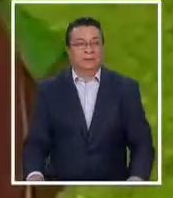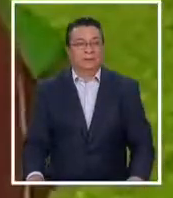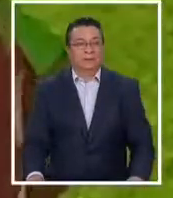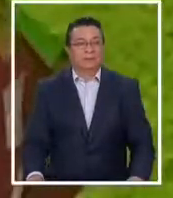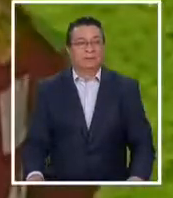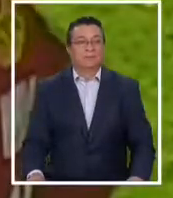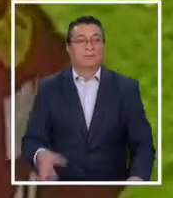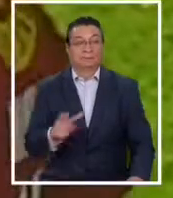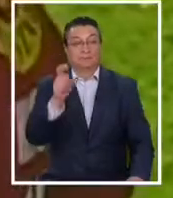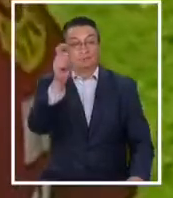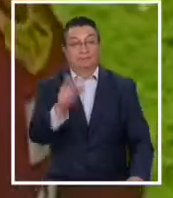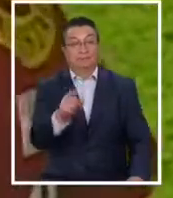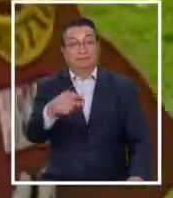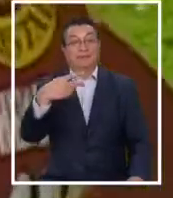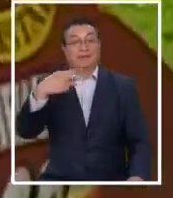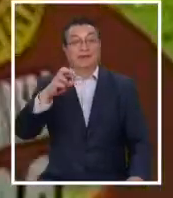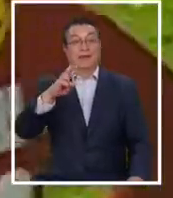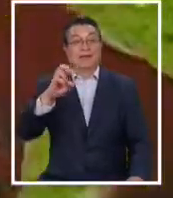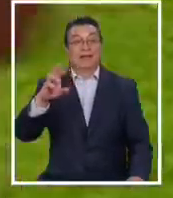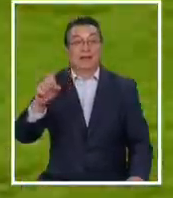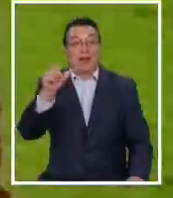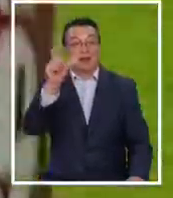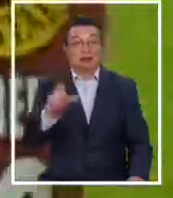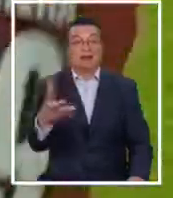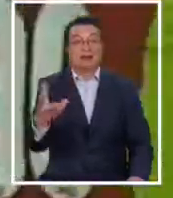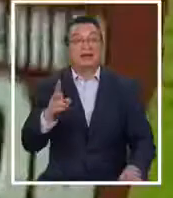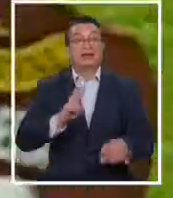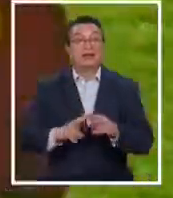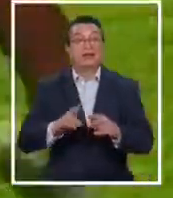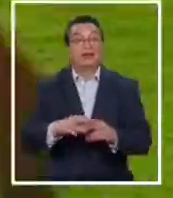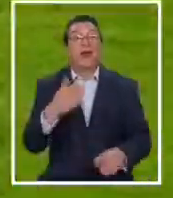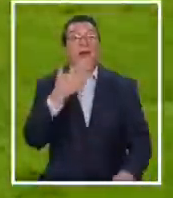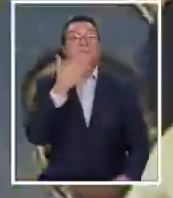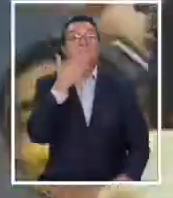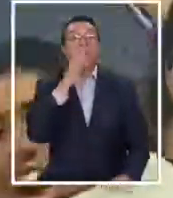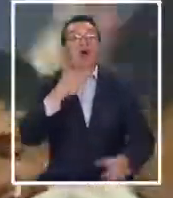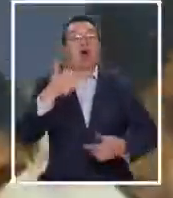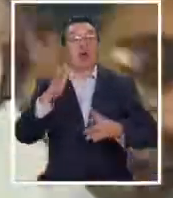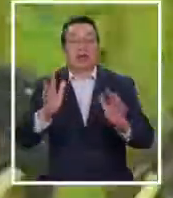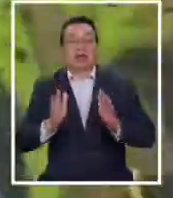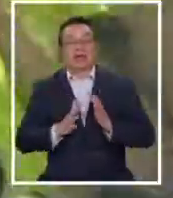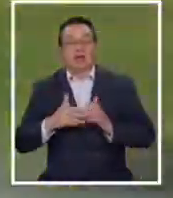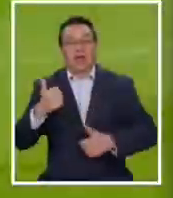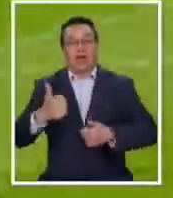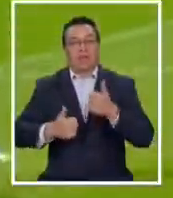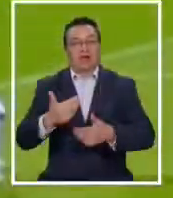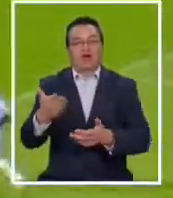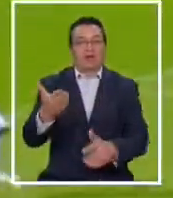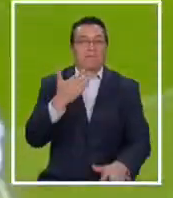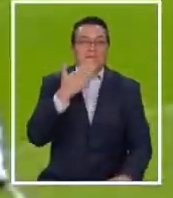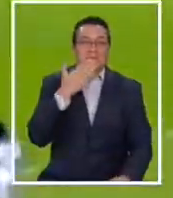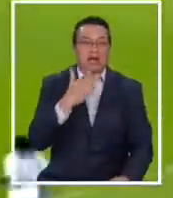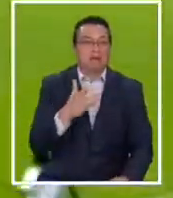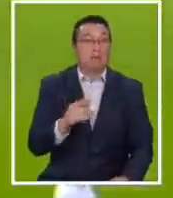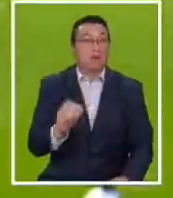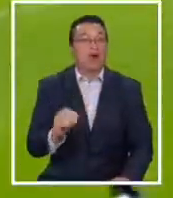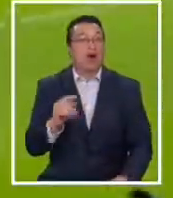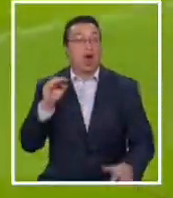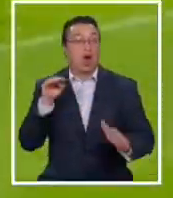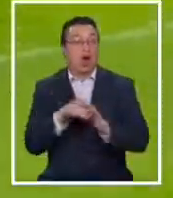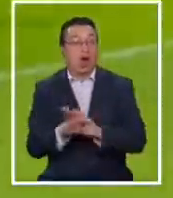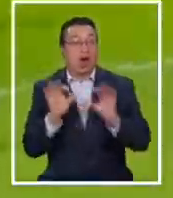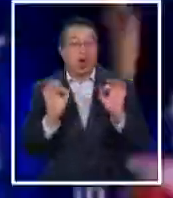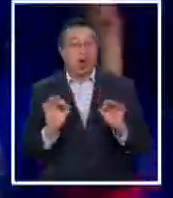Lo que hizo el chico Herrera, para mi gusto, el mejor portero del campeonato. ¡Es un golazo! ¡Vamos, querido! ¡Vamos, querido!